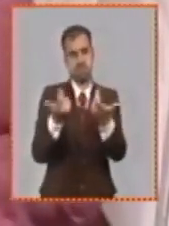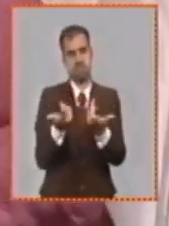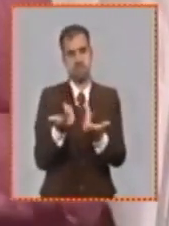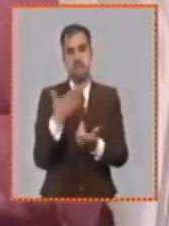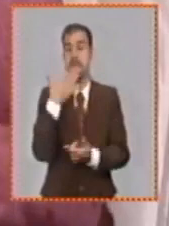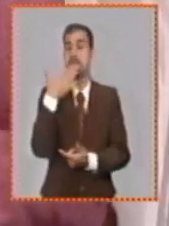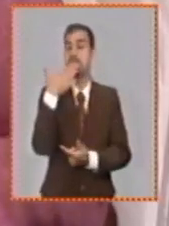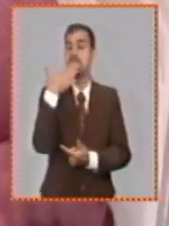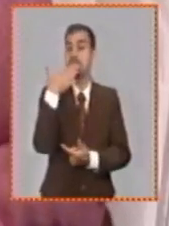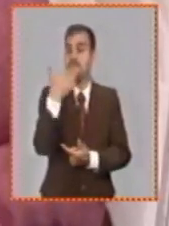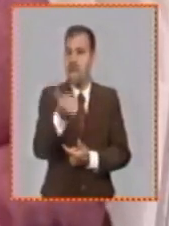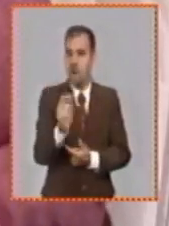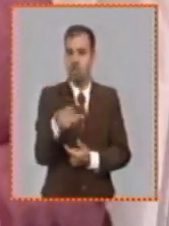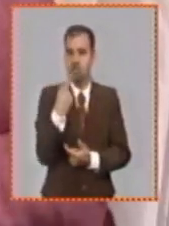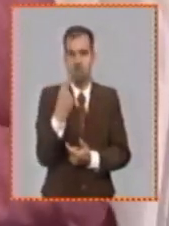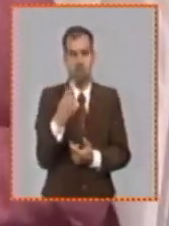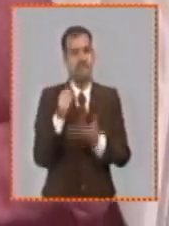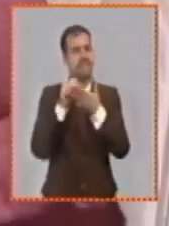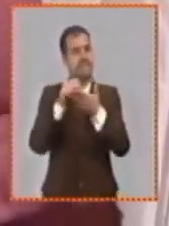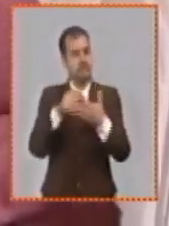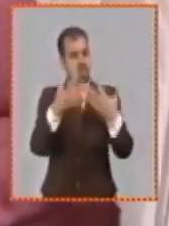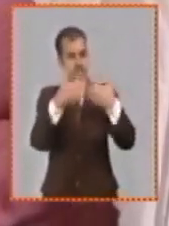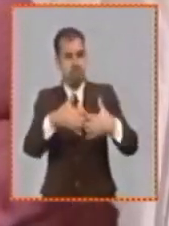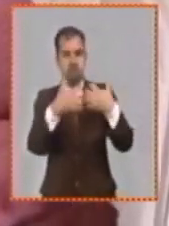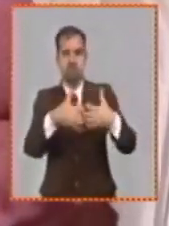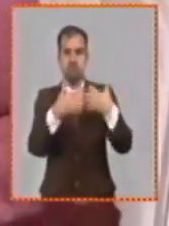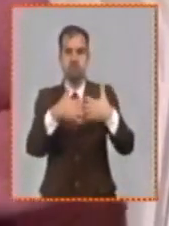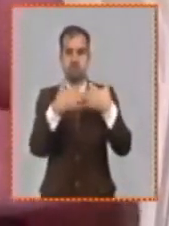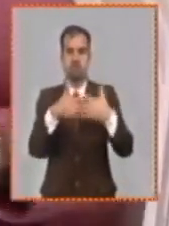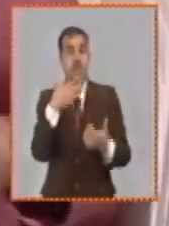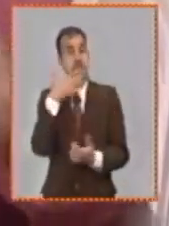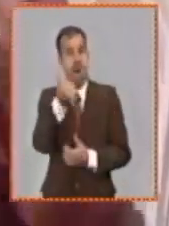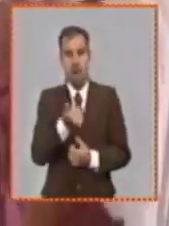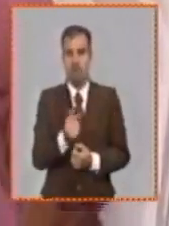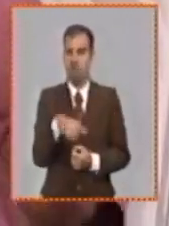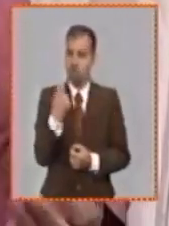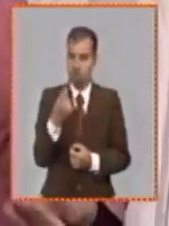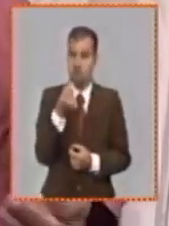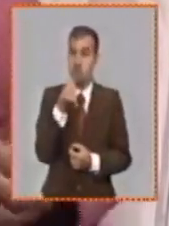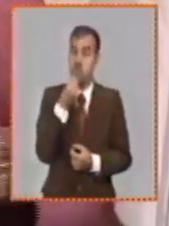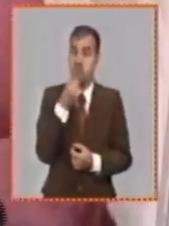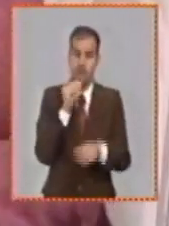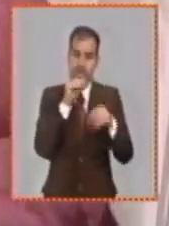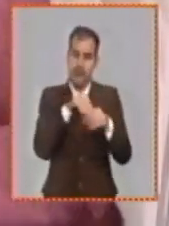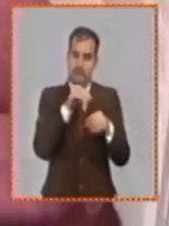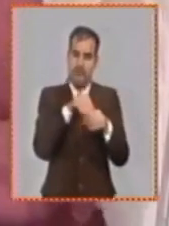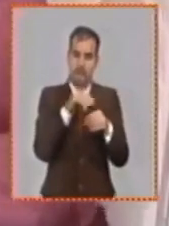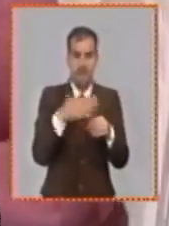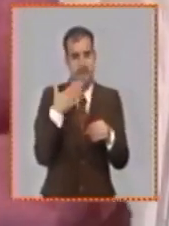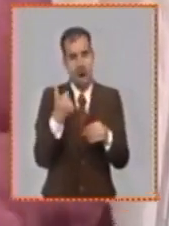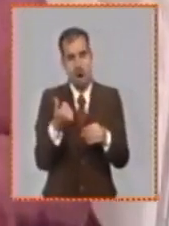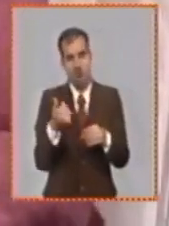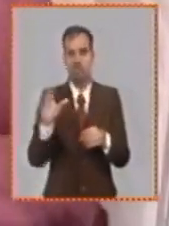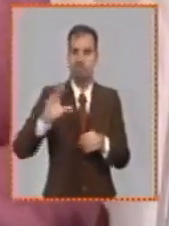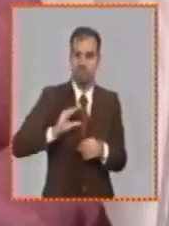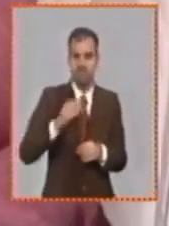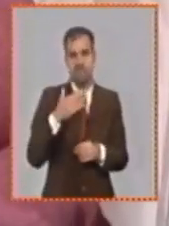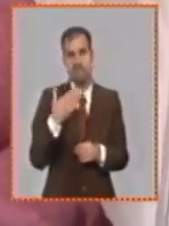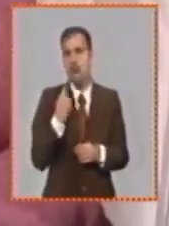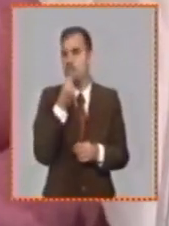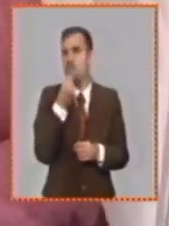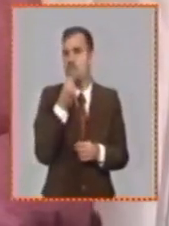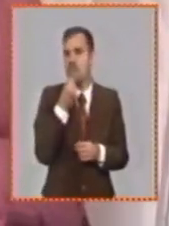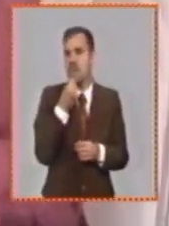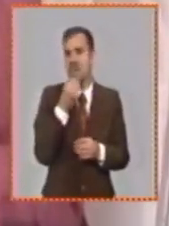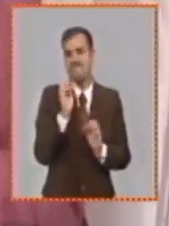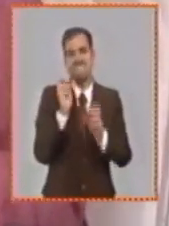de generar más bienes de generar más servicios de generar esa riqueza que nos permitirá entonces en ese horizonte y